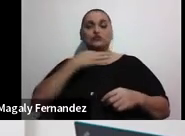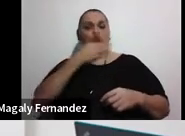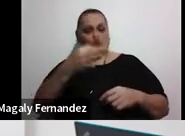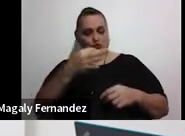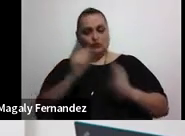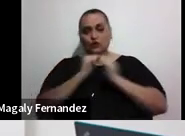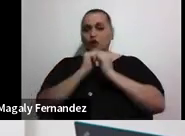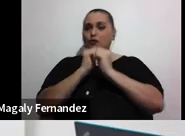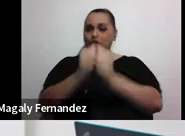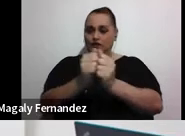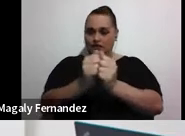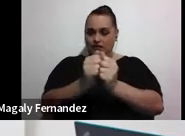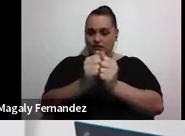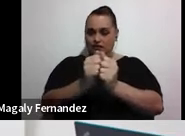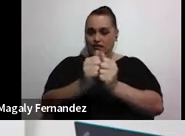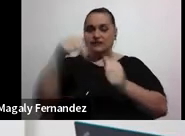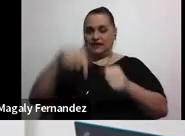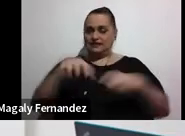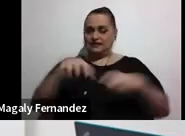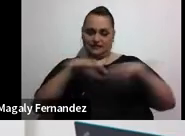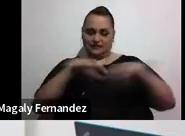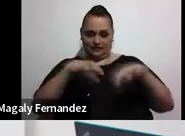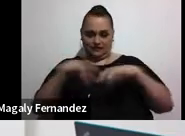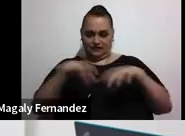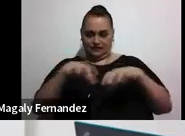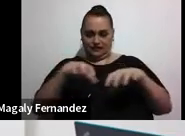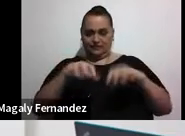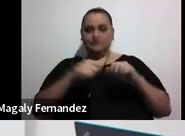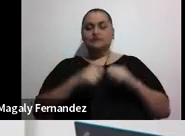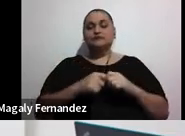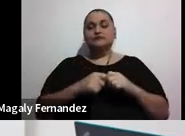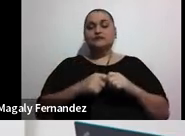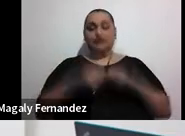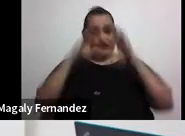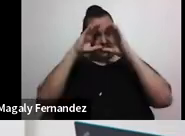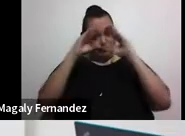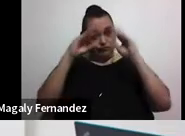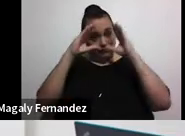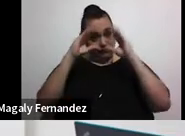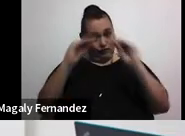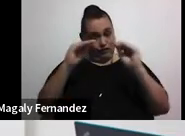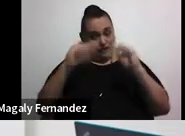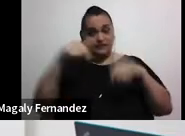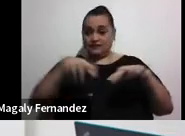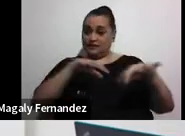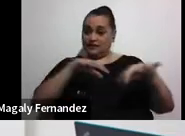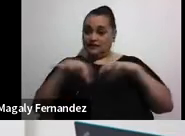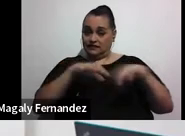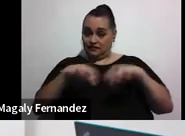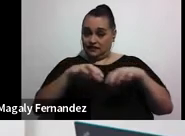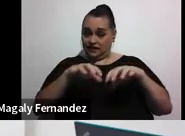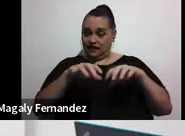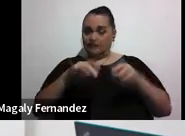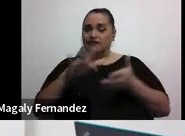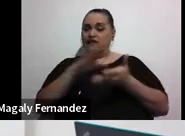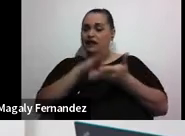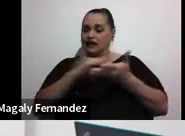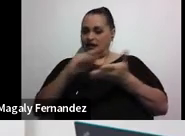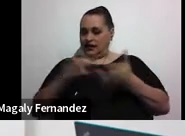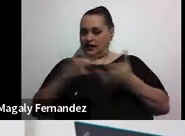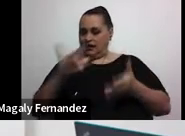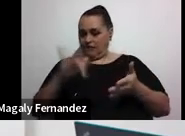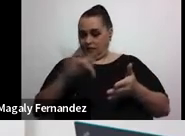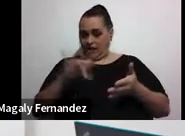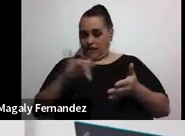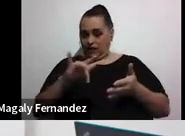acompañarles en esta actividad, informarles que este evento está siendo grabado y